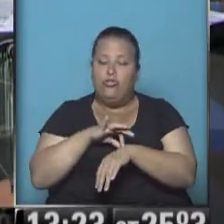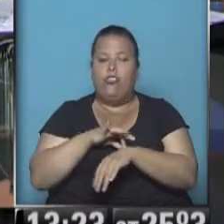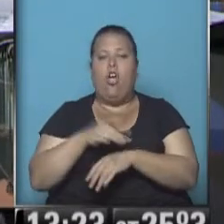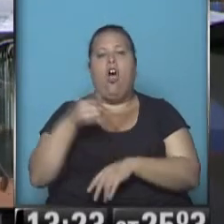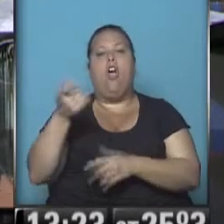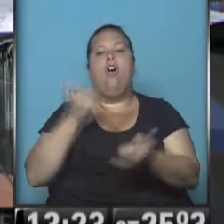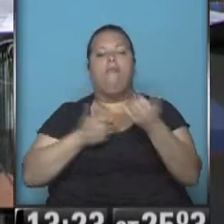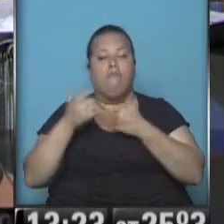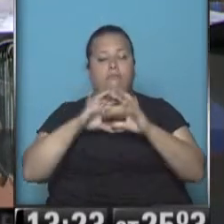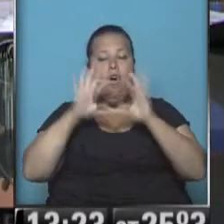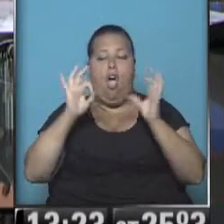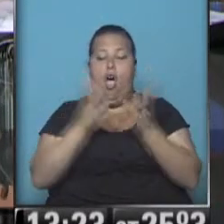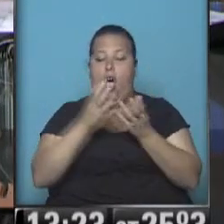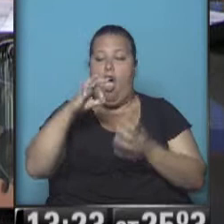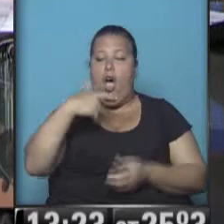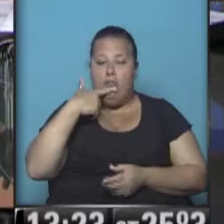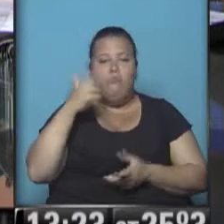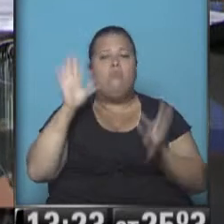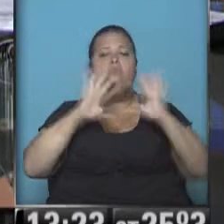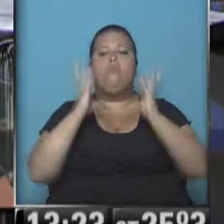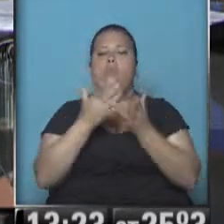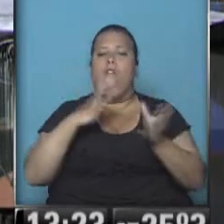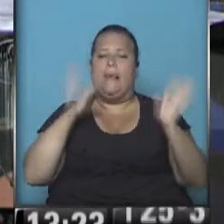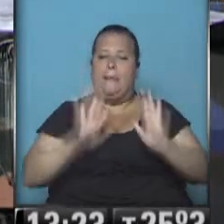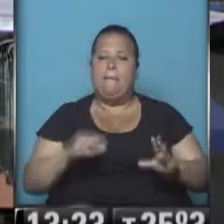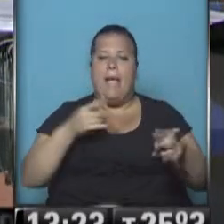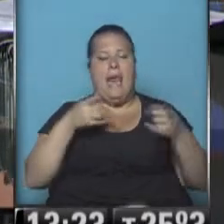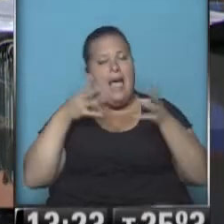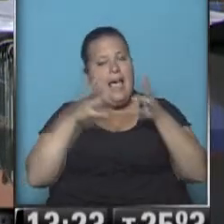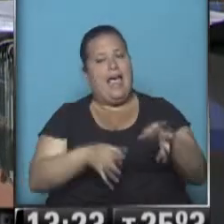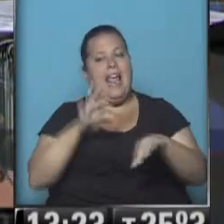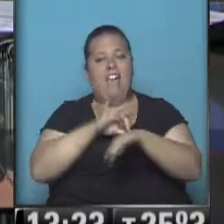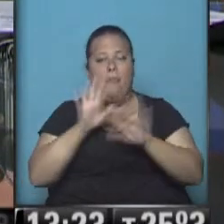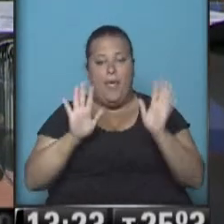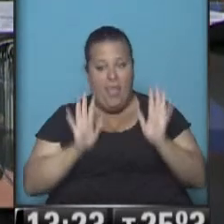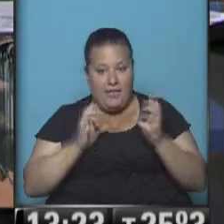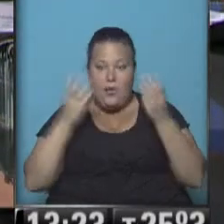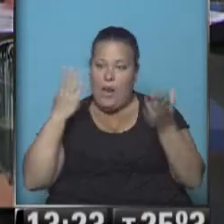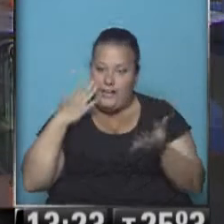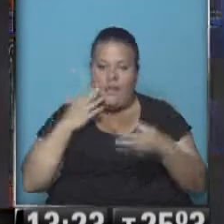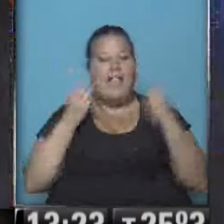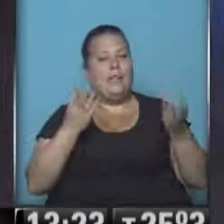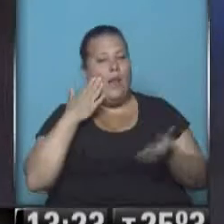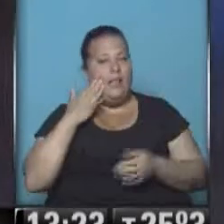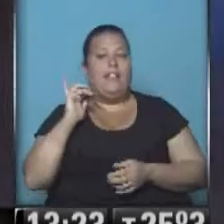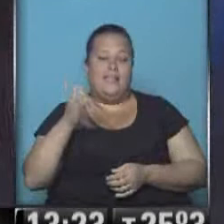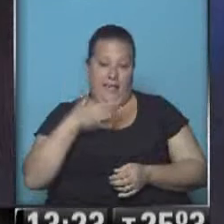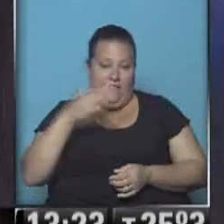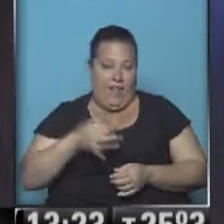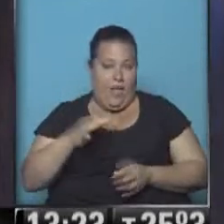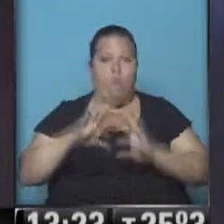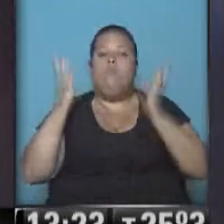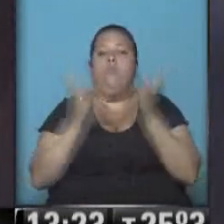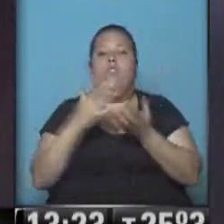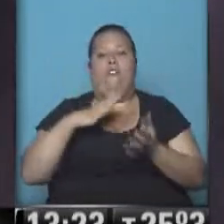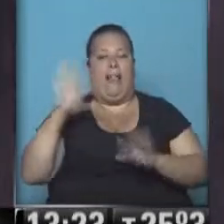advertencia de la Organización Mundial de la Salud, que el mundo no está preparado para enfrentar una epidemia de este tipo. Buenas tardes. ¿Qué tal? Buenas tardes. Sí, es verdad, el mundo